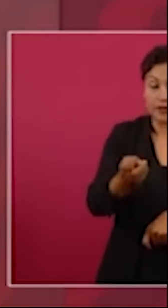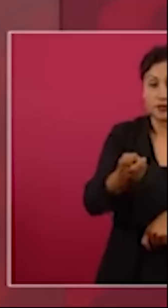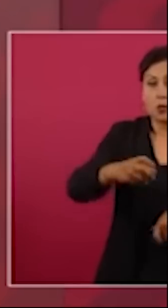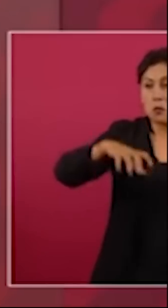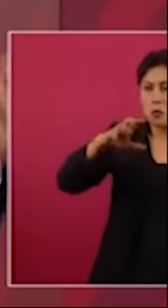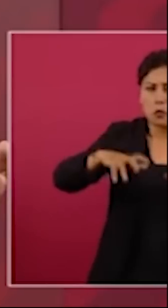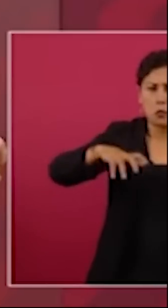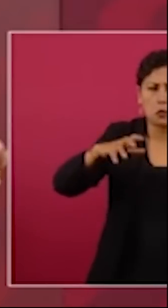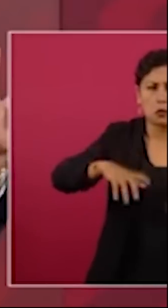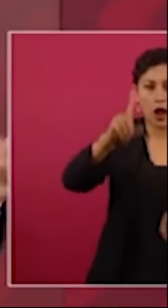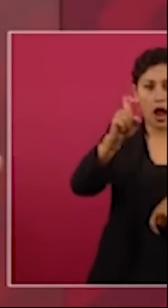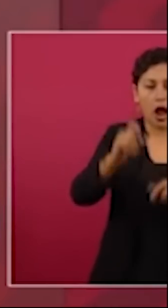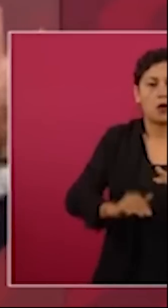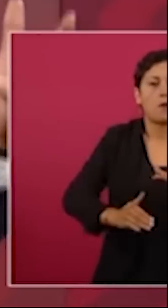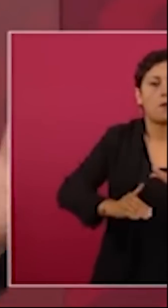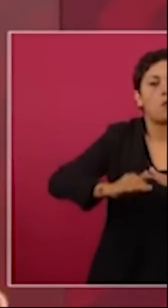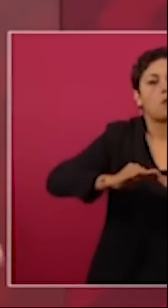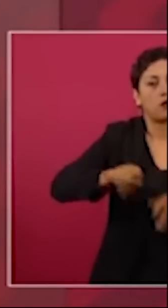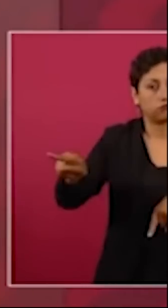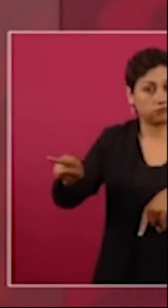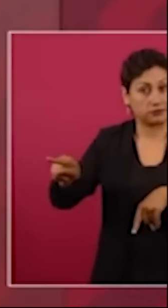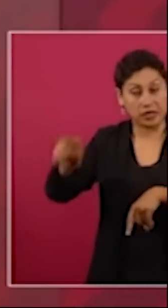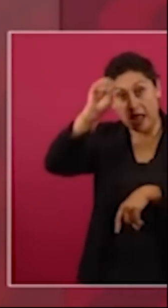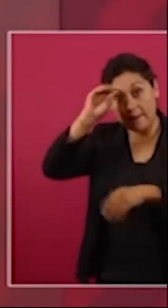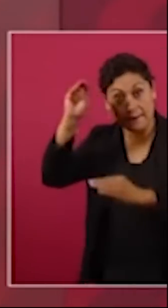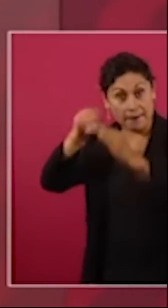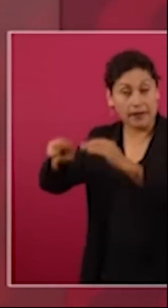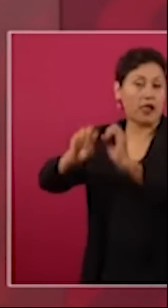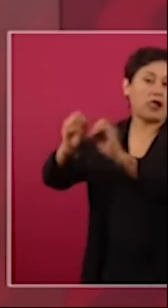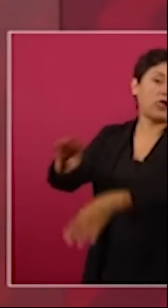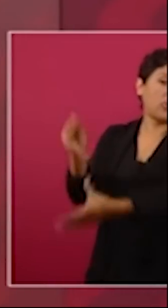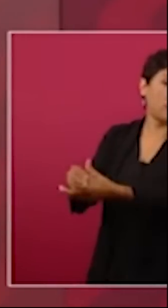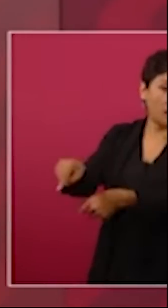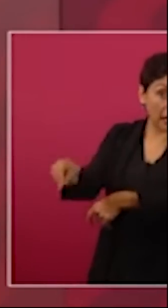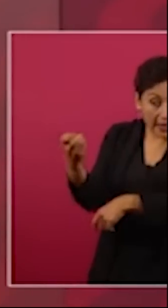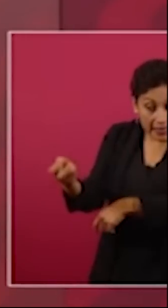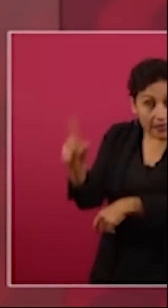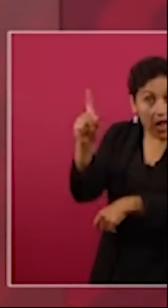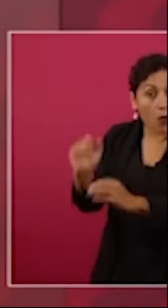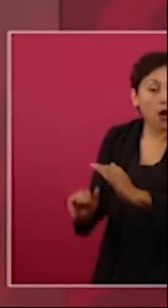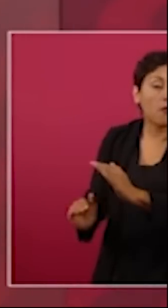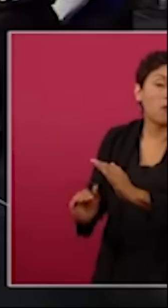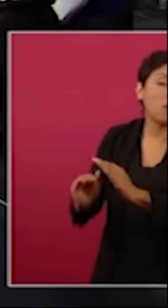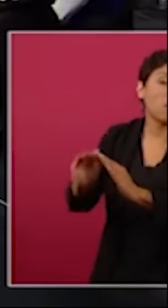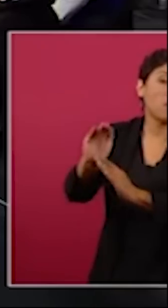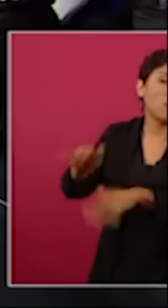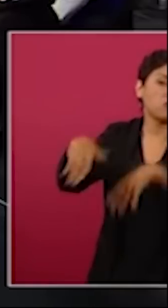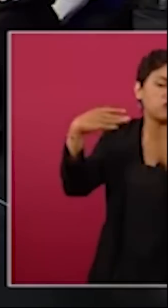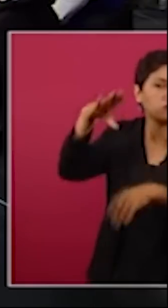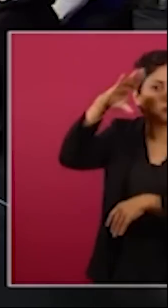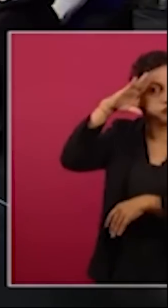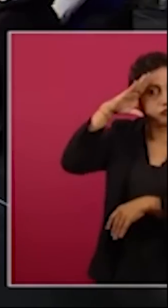en la mina abandonada de acuerdo a los diagnósticos de los técnicos es muchísimo entonces